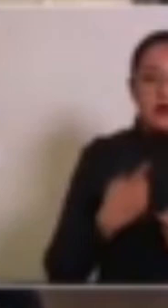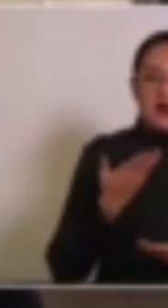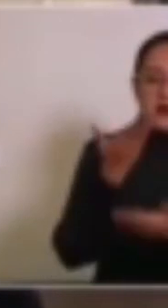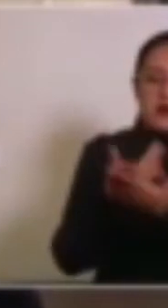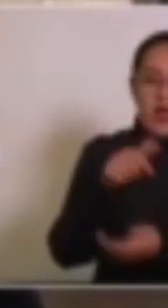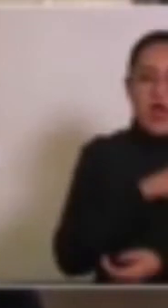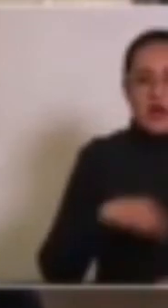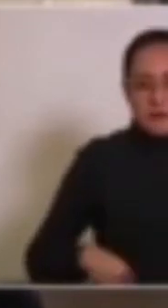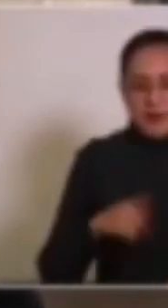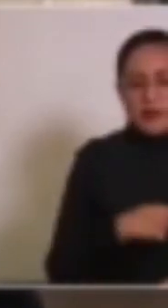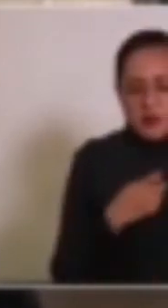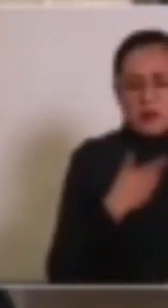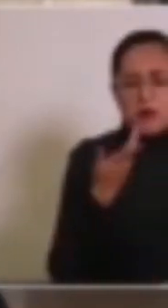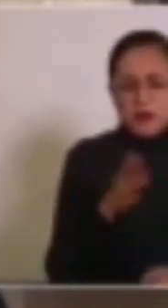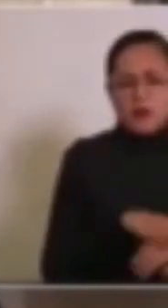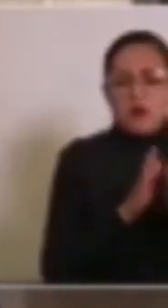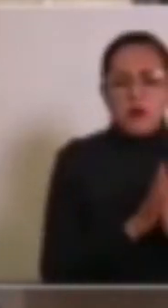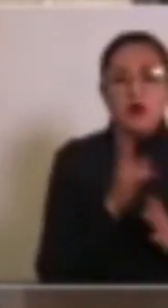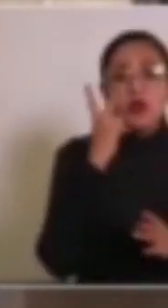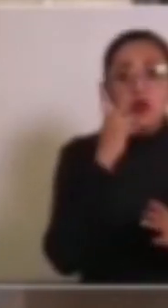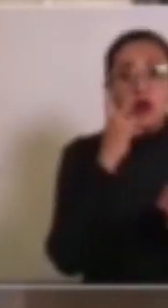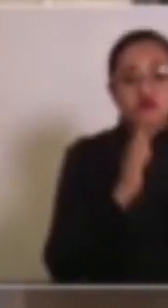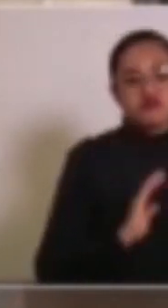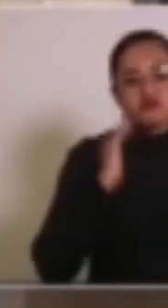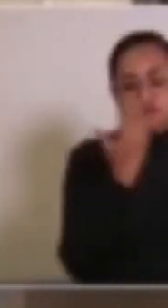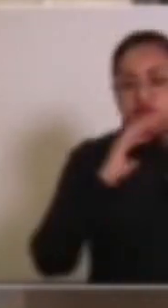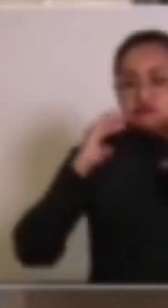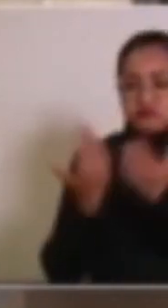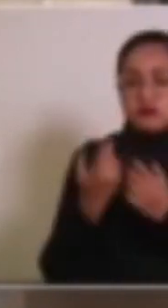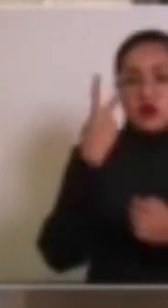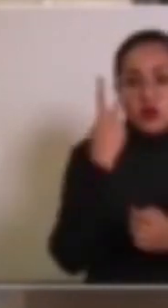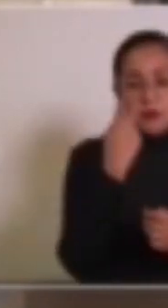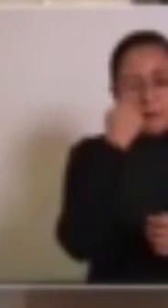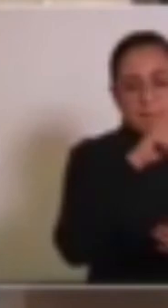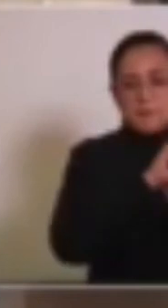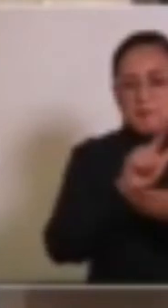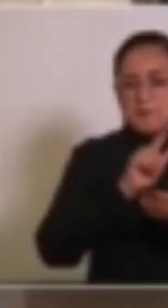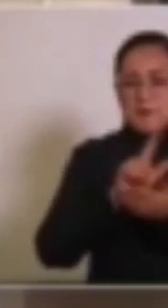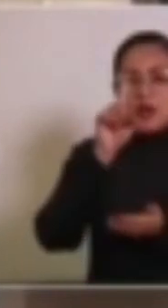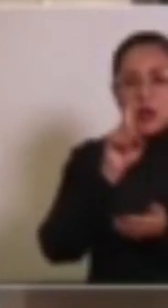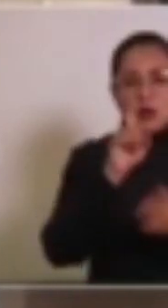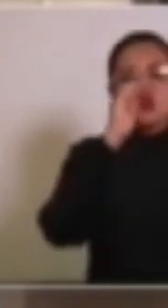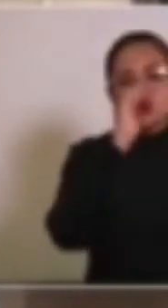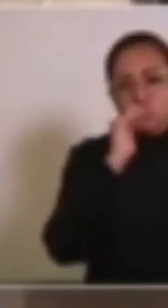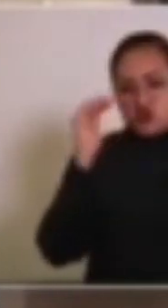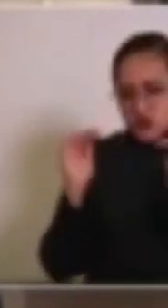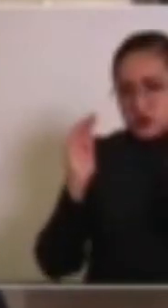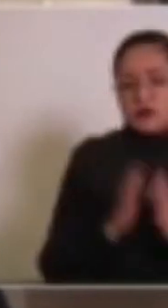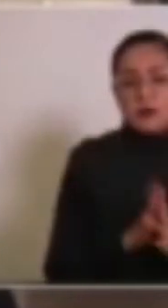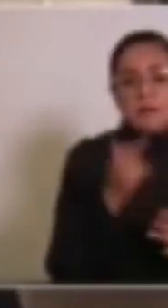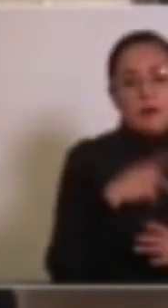al ayuntamiento de Tehuacán la construcción de dos plantas por 27 millones, dos plantas de tratadoras pequeñas,